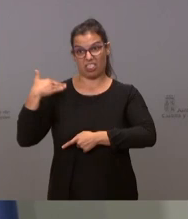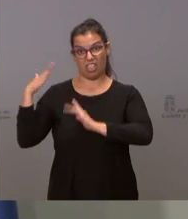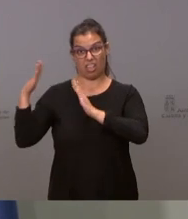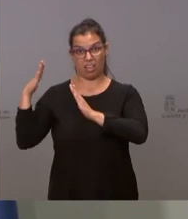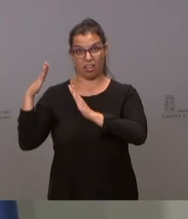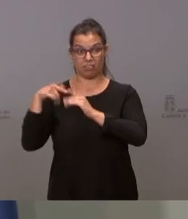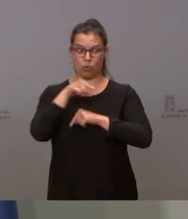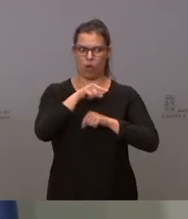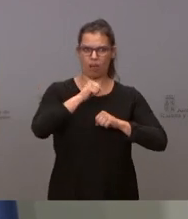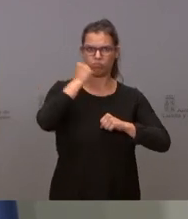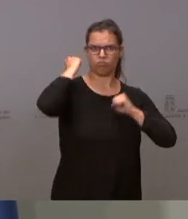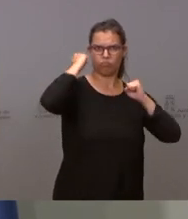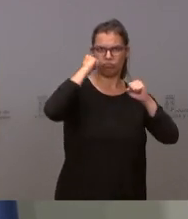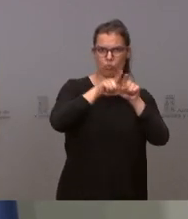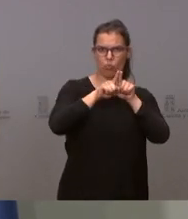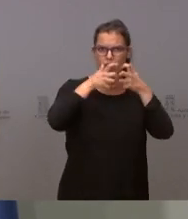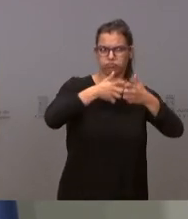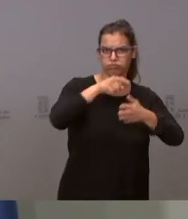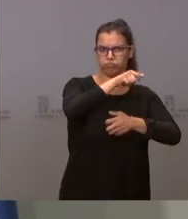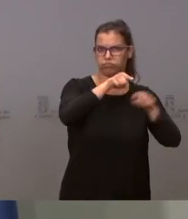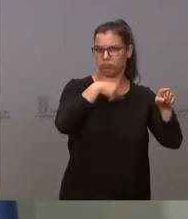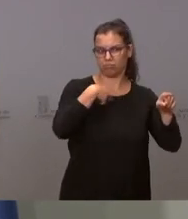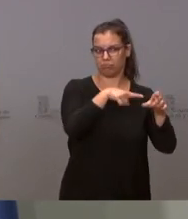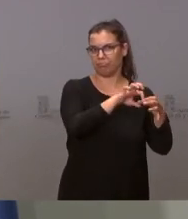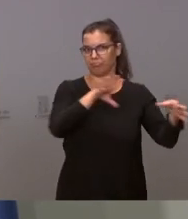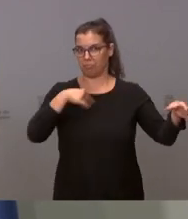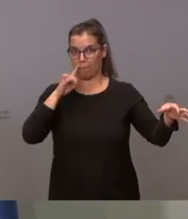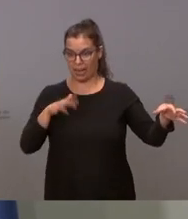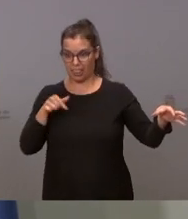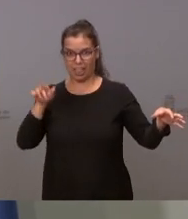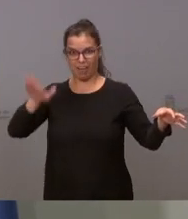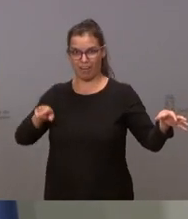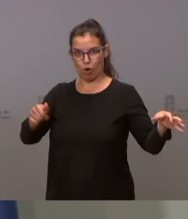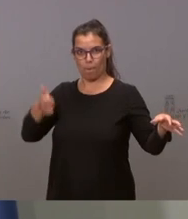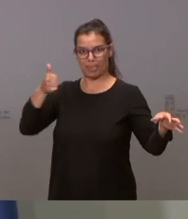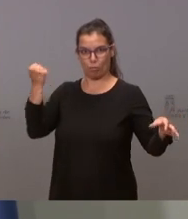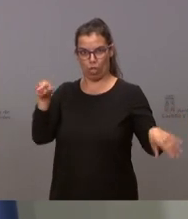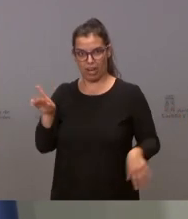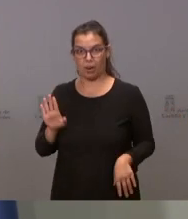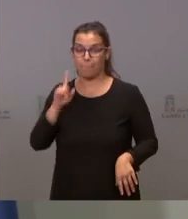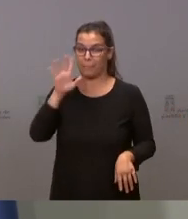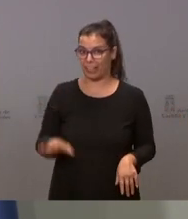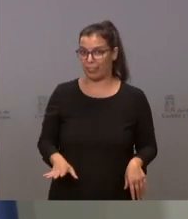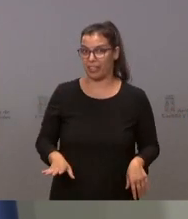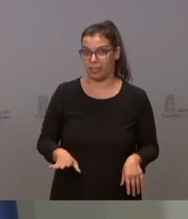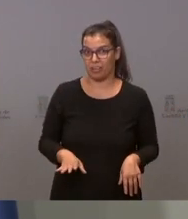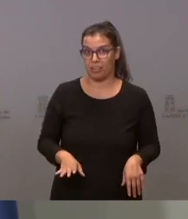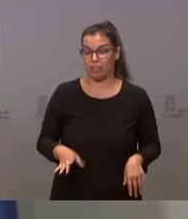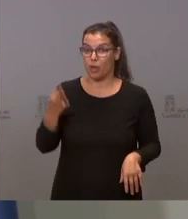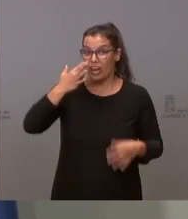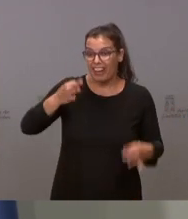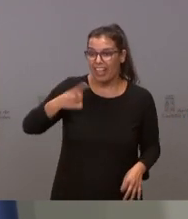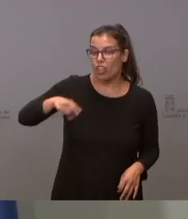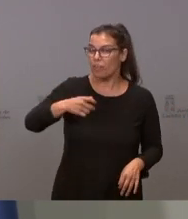Está bien celebrar las cosas pero lo que hay que recordar es que son representantes